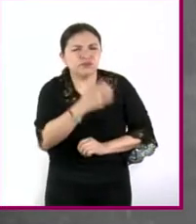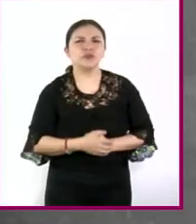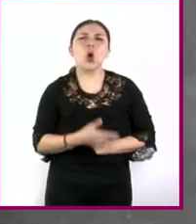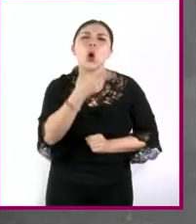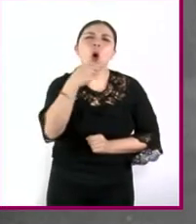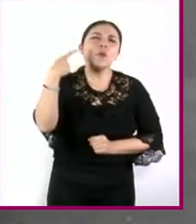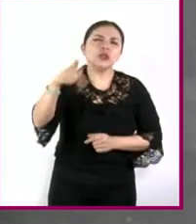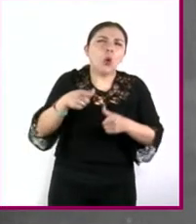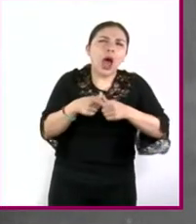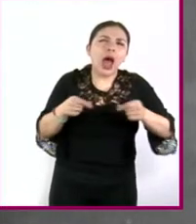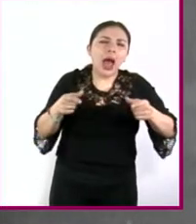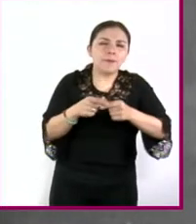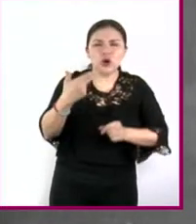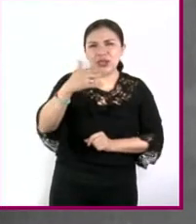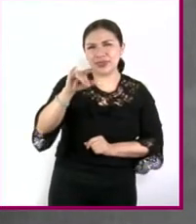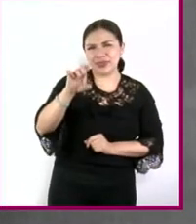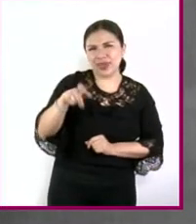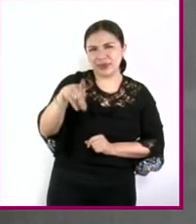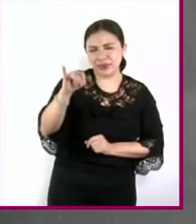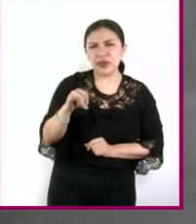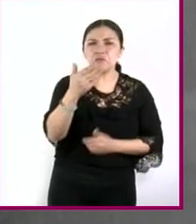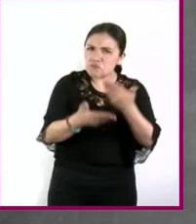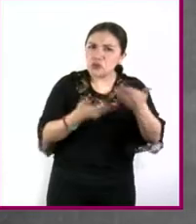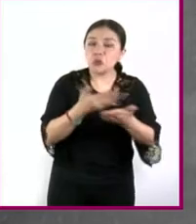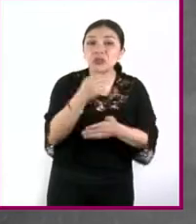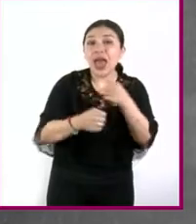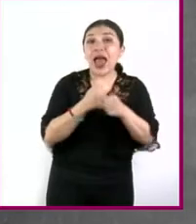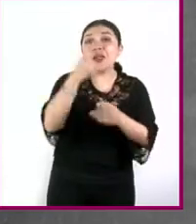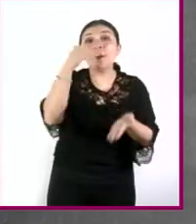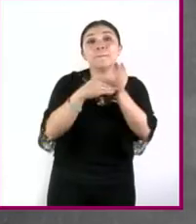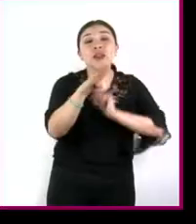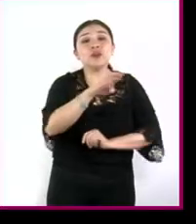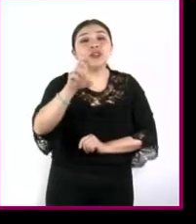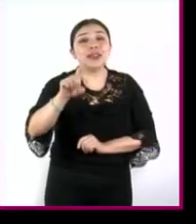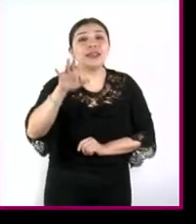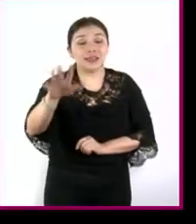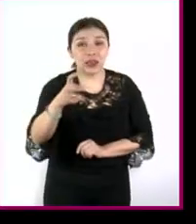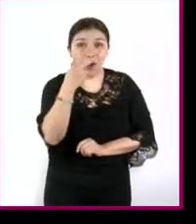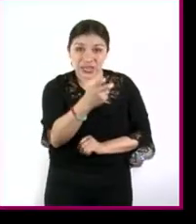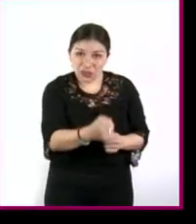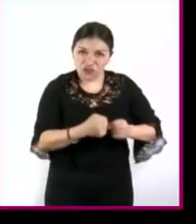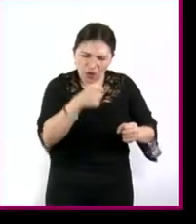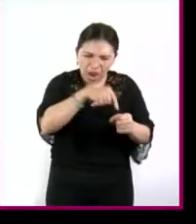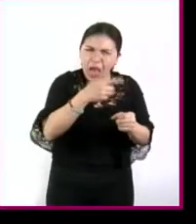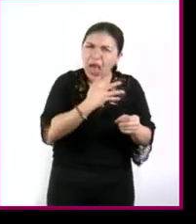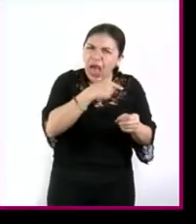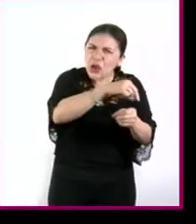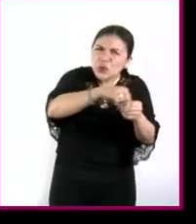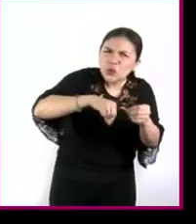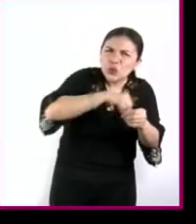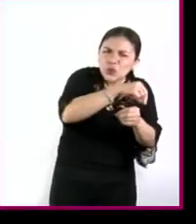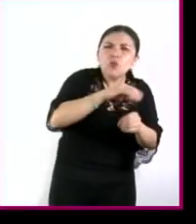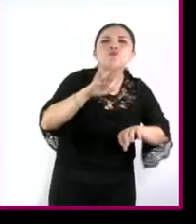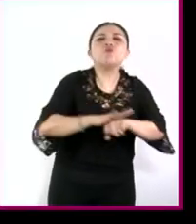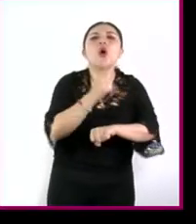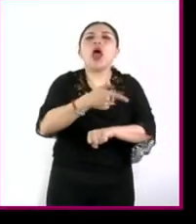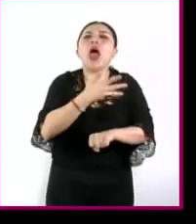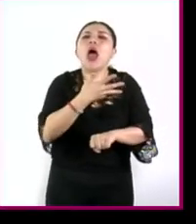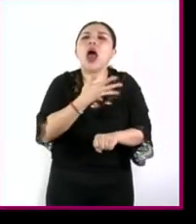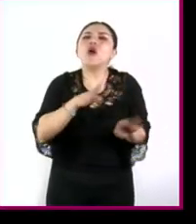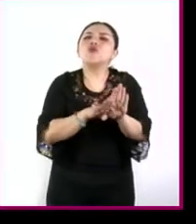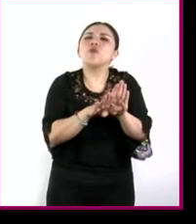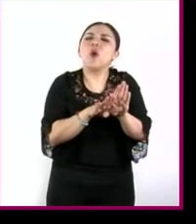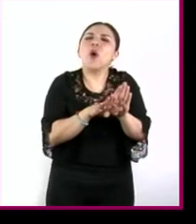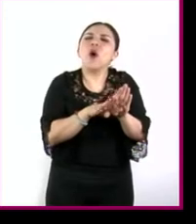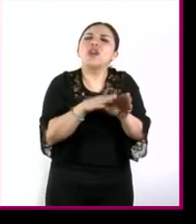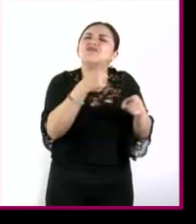japonés hideki yukawa propuso en 1935 que dicha fuerza nuclear fuerte se debe al intercambio de un tipo